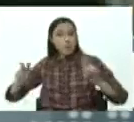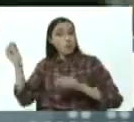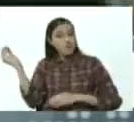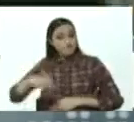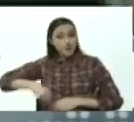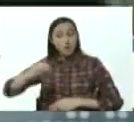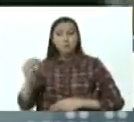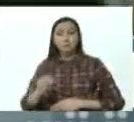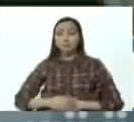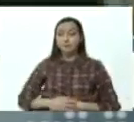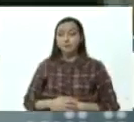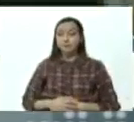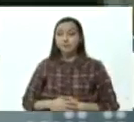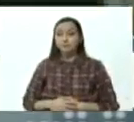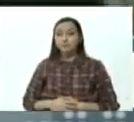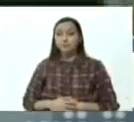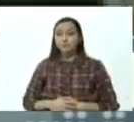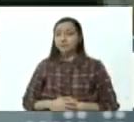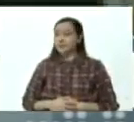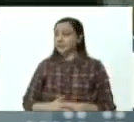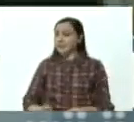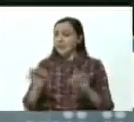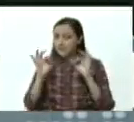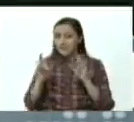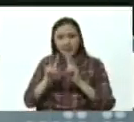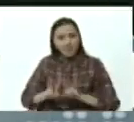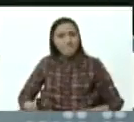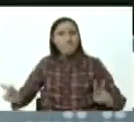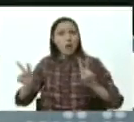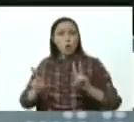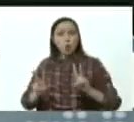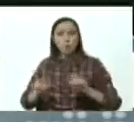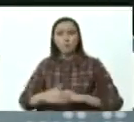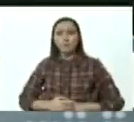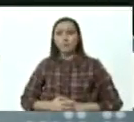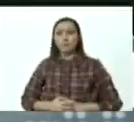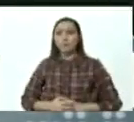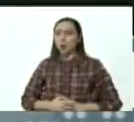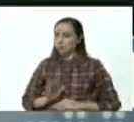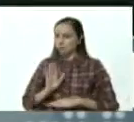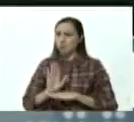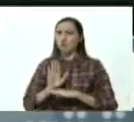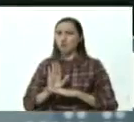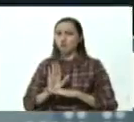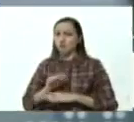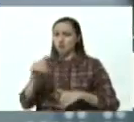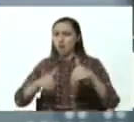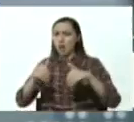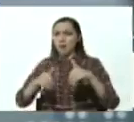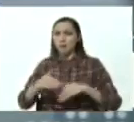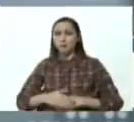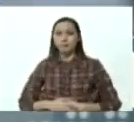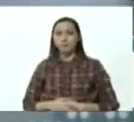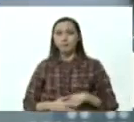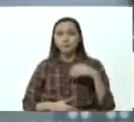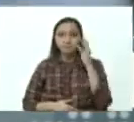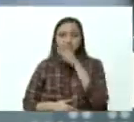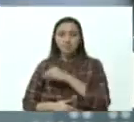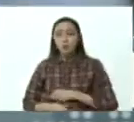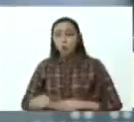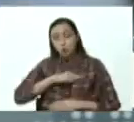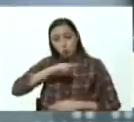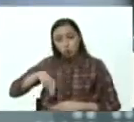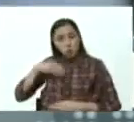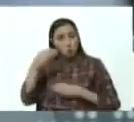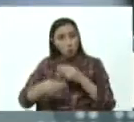Tienen un valor especial. Por eso las hemos cuidado tanto. Las hemos hecho con